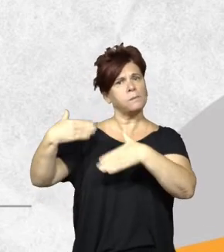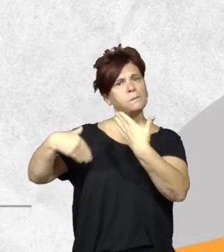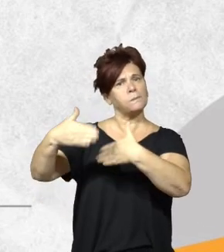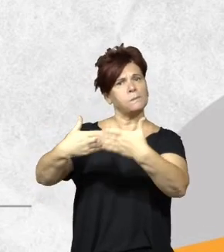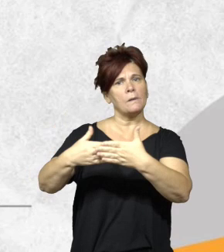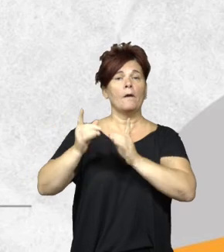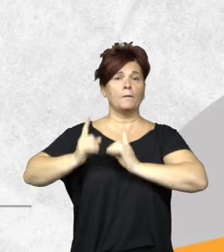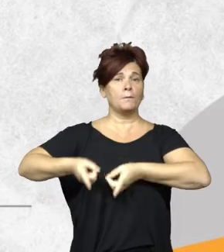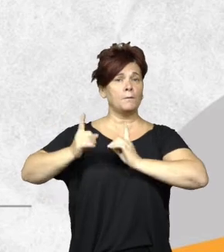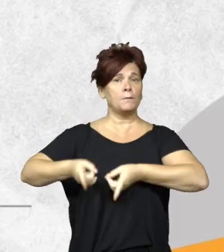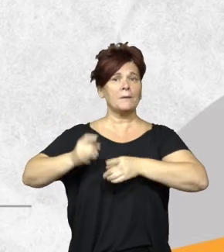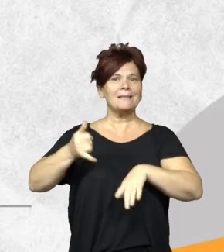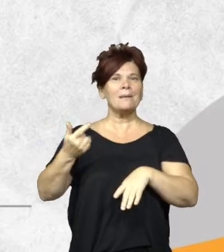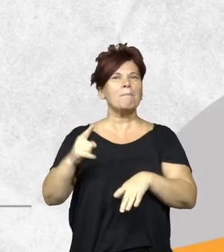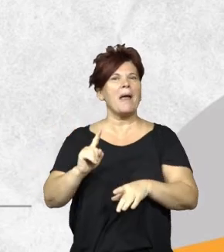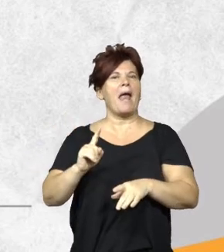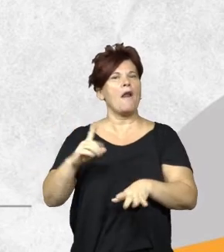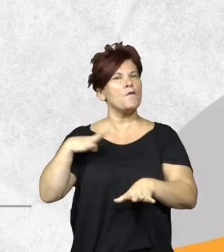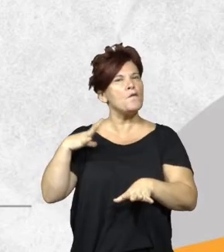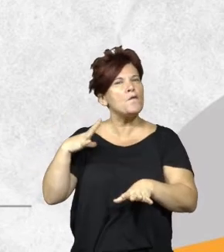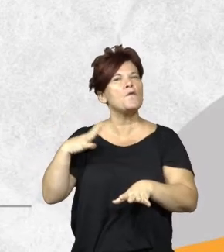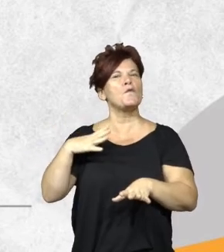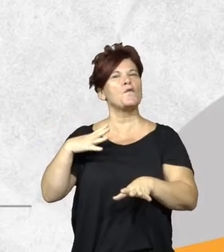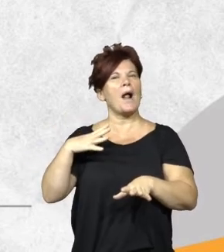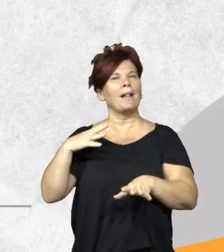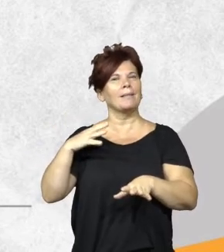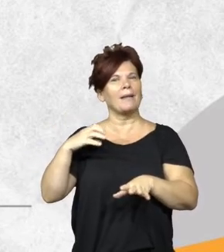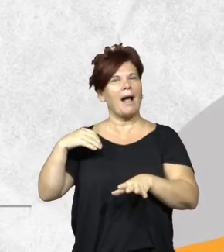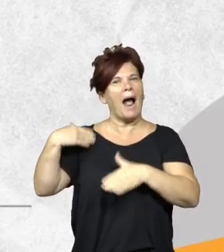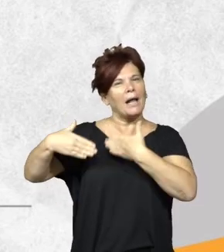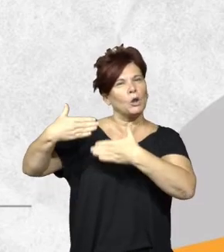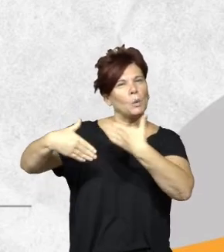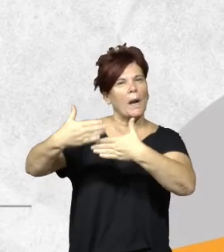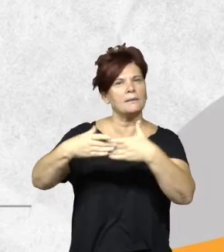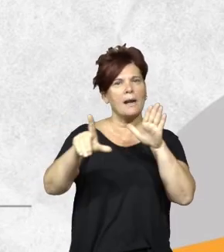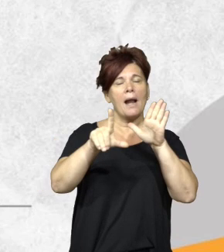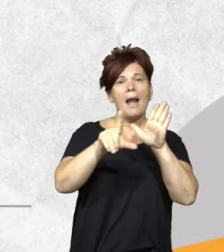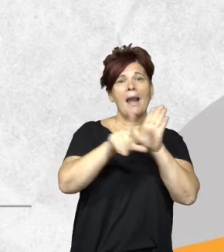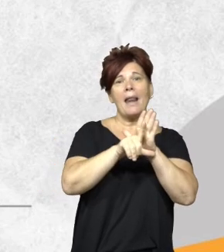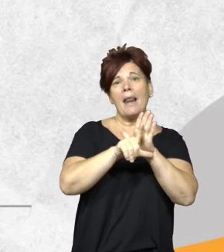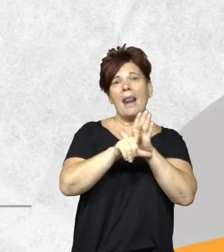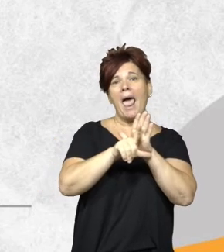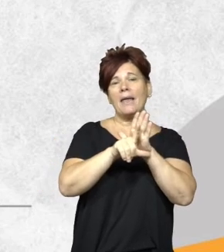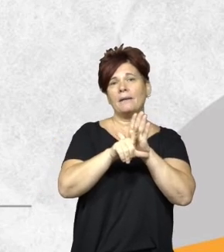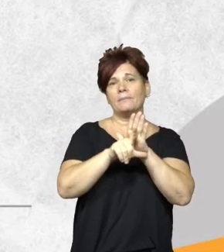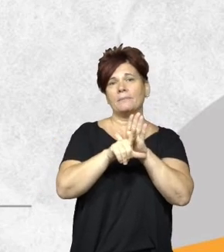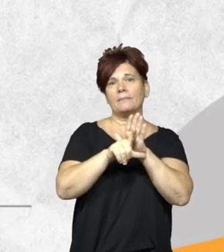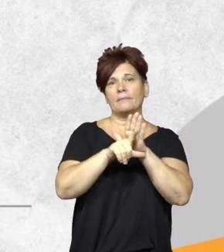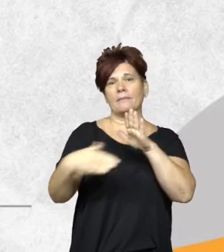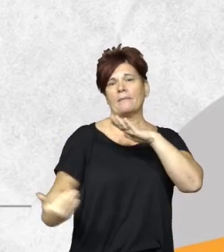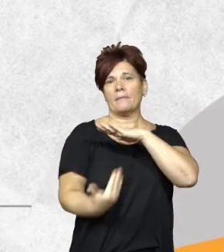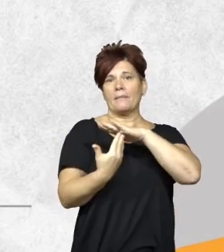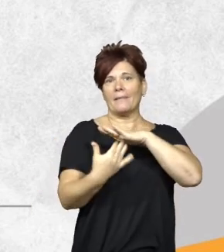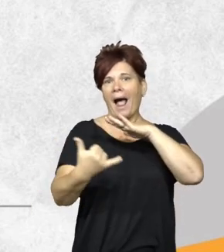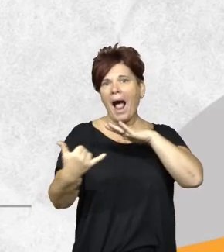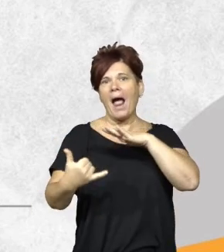sigue vigente, pero que realmente ha quedado bastante obsoleta. A nivel provincial tenemos la ley madre, que es la 5063, que es muy similar a la que deben tener todos en